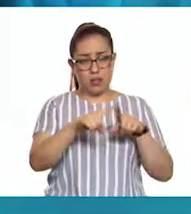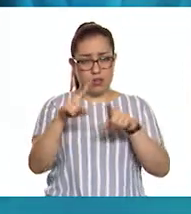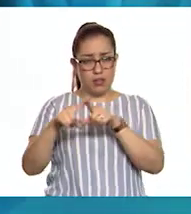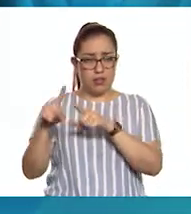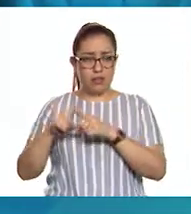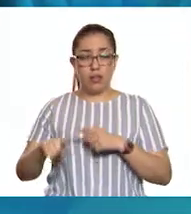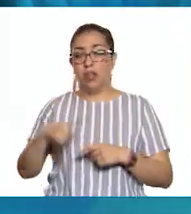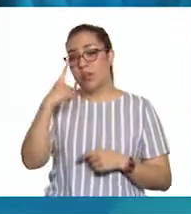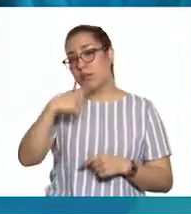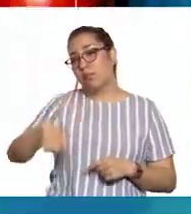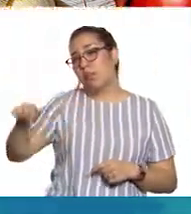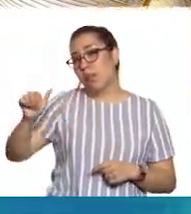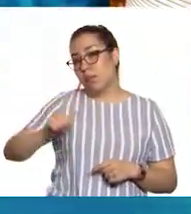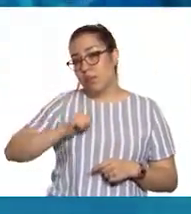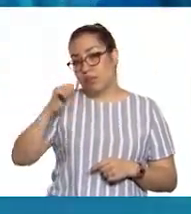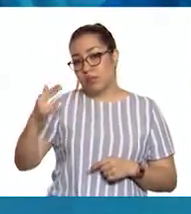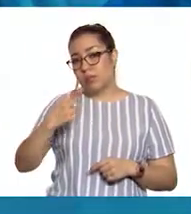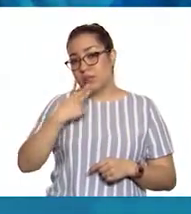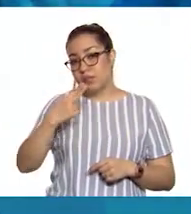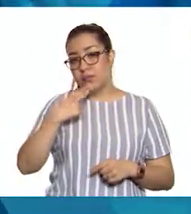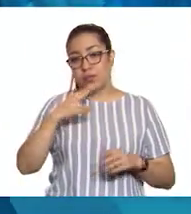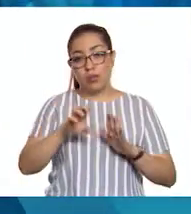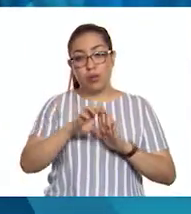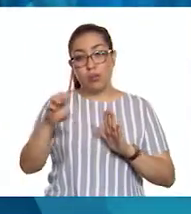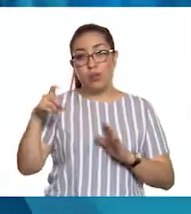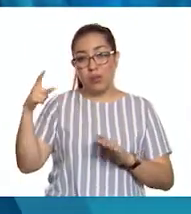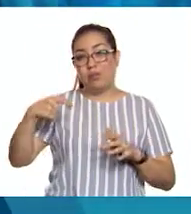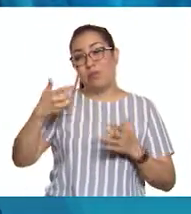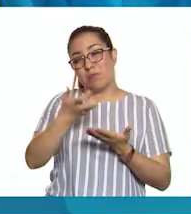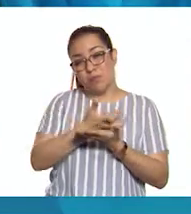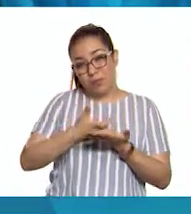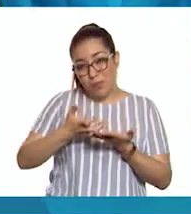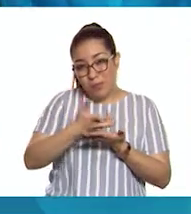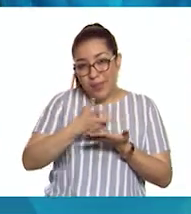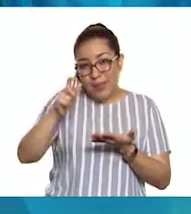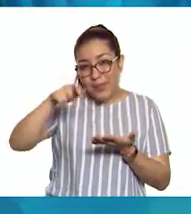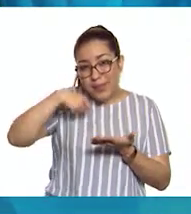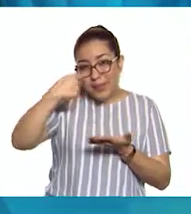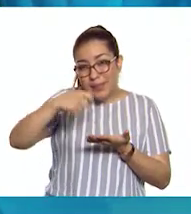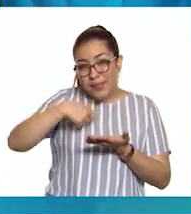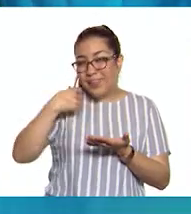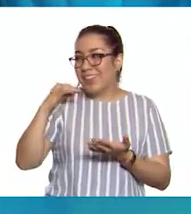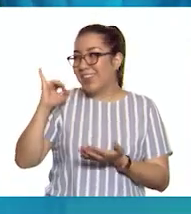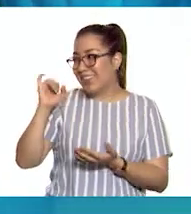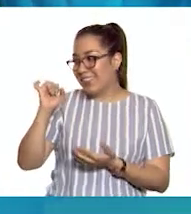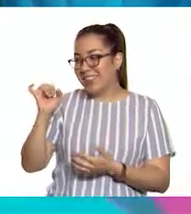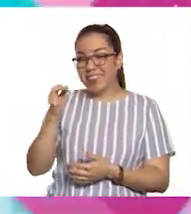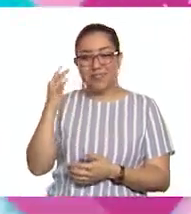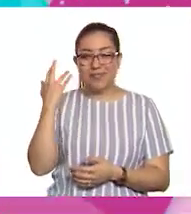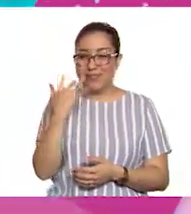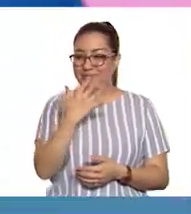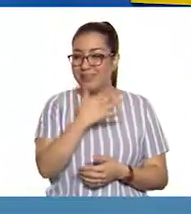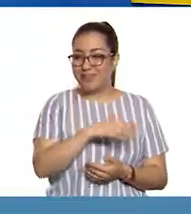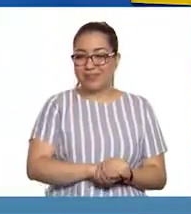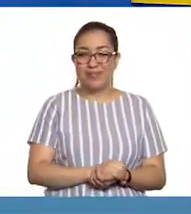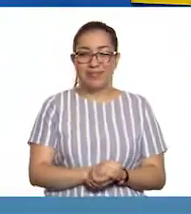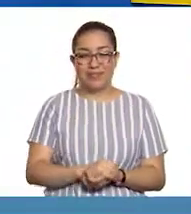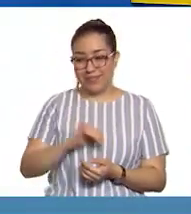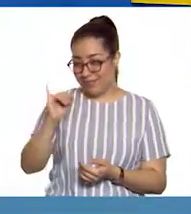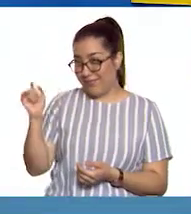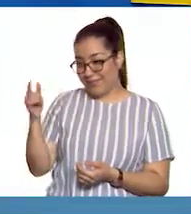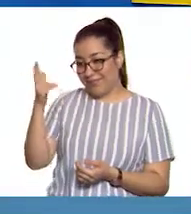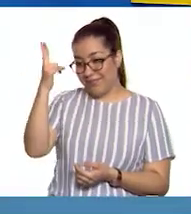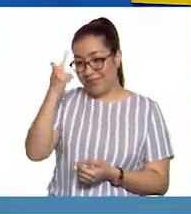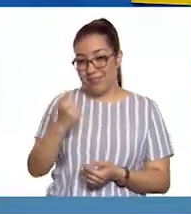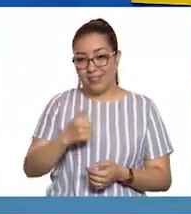alimento humano, como por ejemplo, en una sopita. ¡Qué rica! Tienes razón en lo que